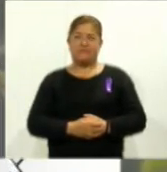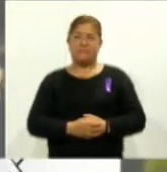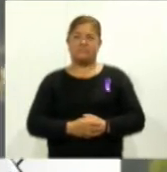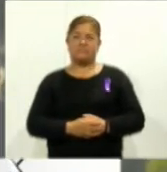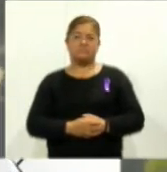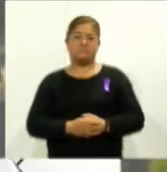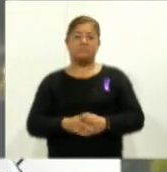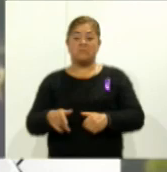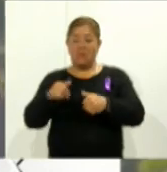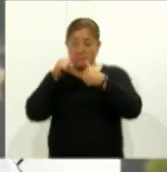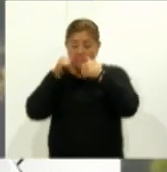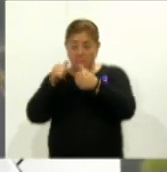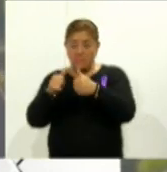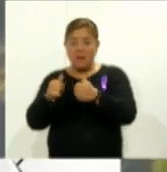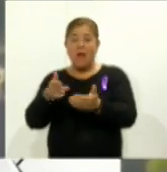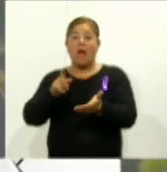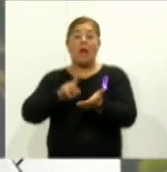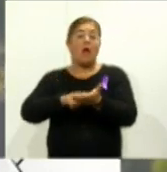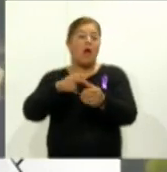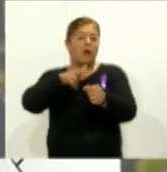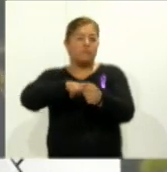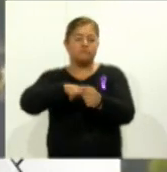atención intra o extrahospitalaria.